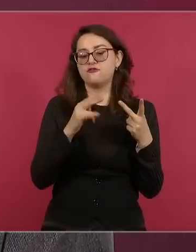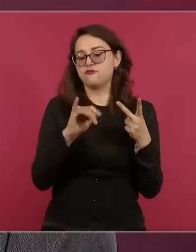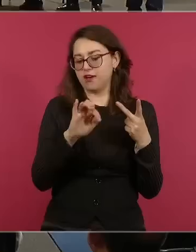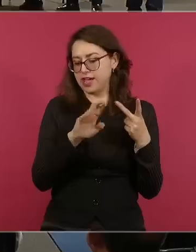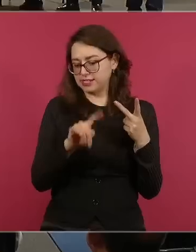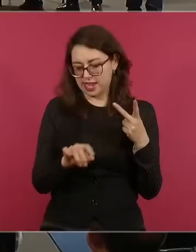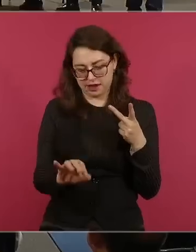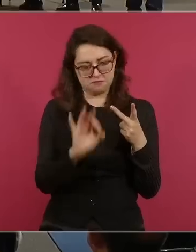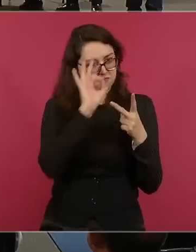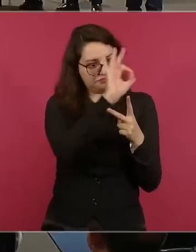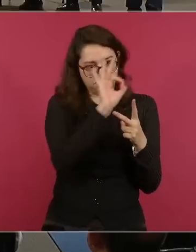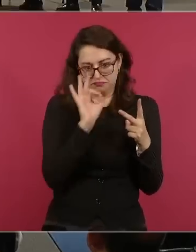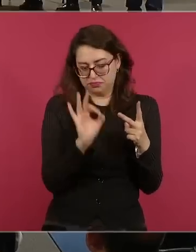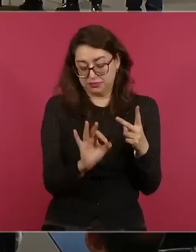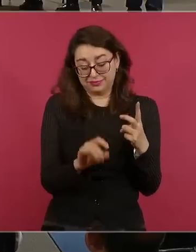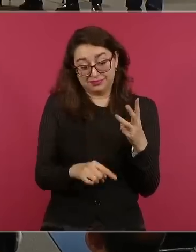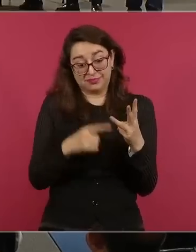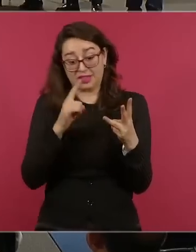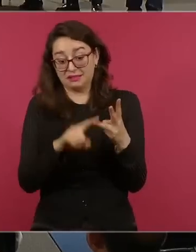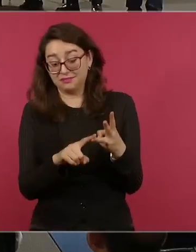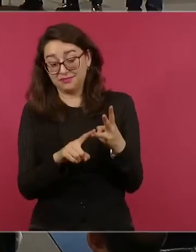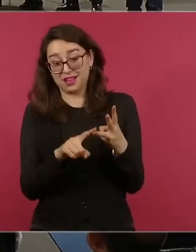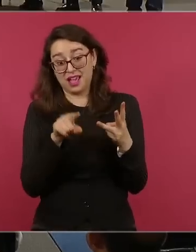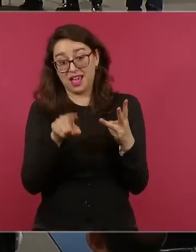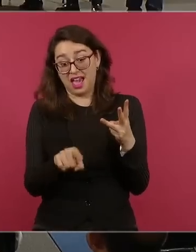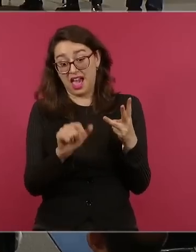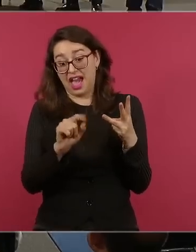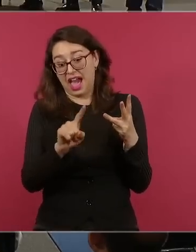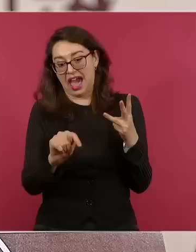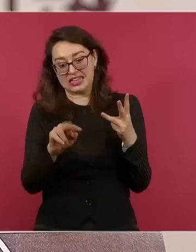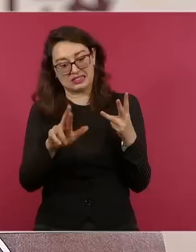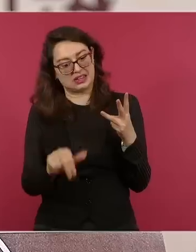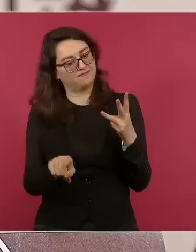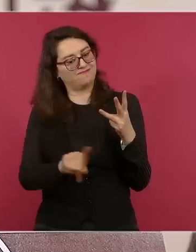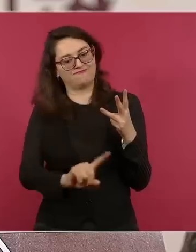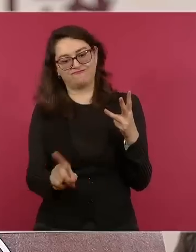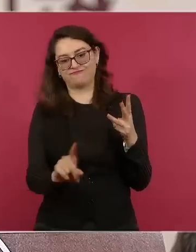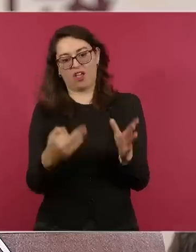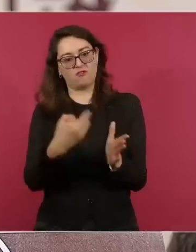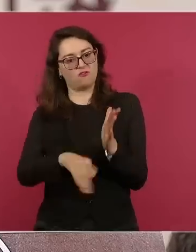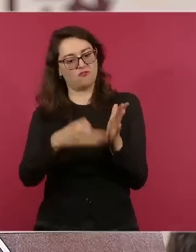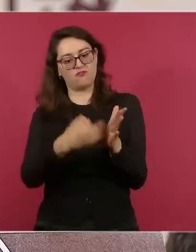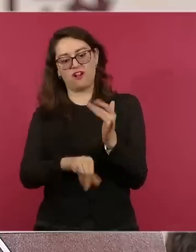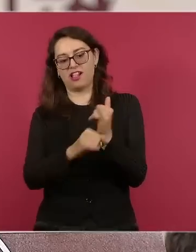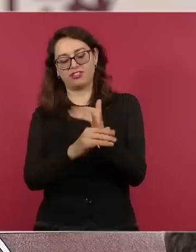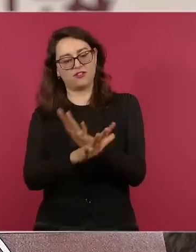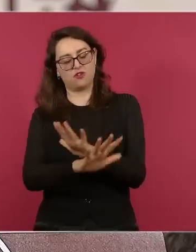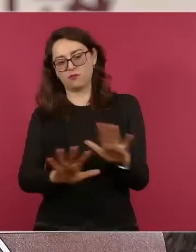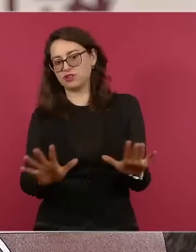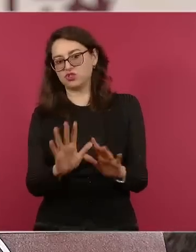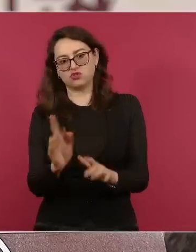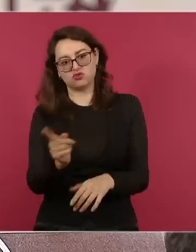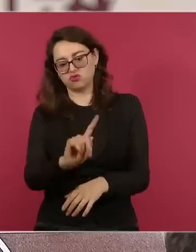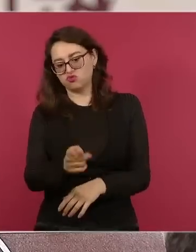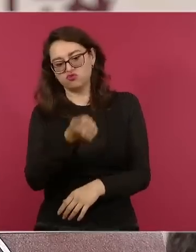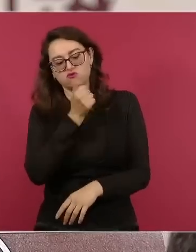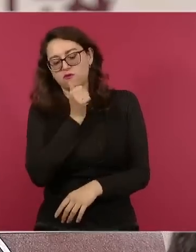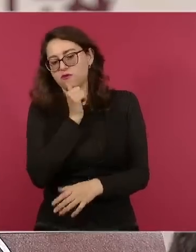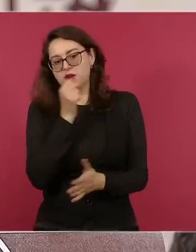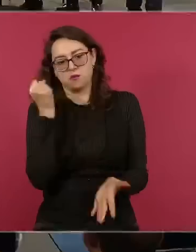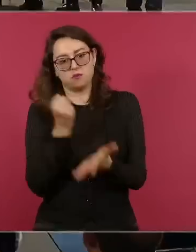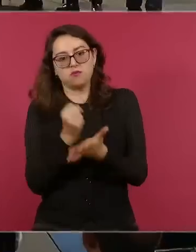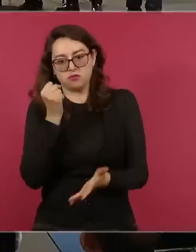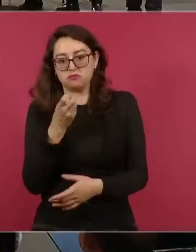dos o tres semanas, tal vez a mediados de noviembre, poder ya tener del Comité de Moleculas Nuevas, ahora el Comité ya de autorización dentro de